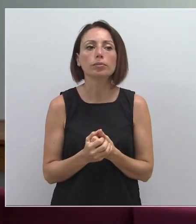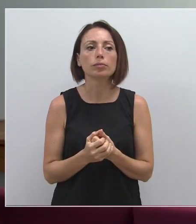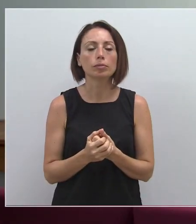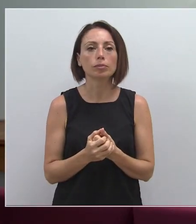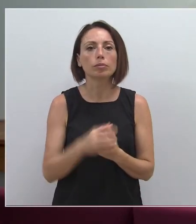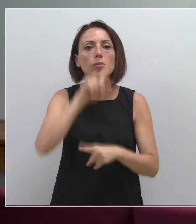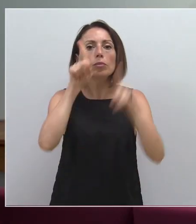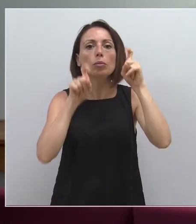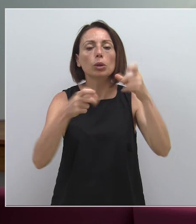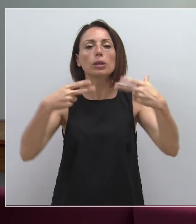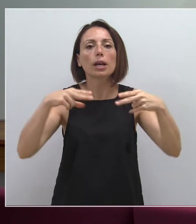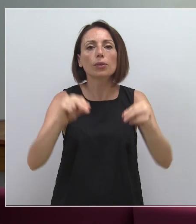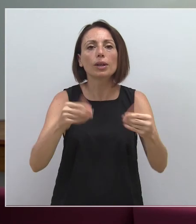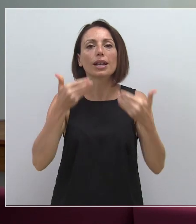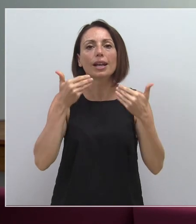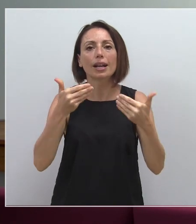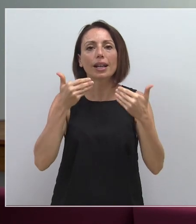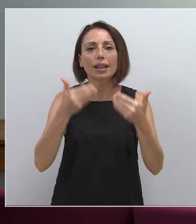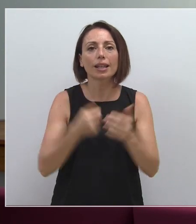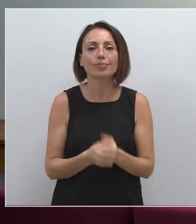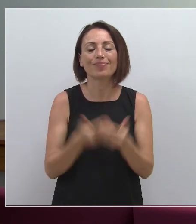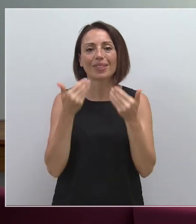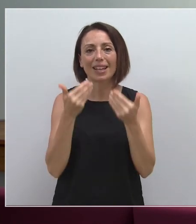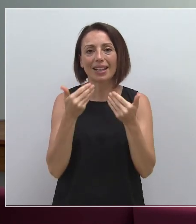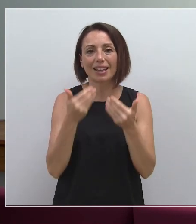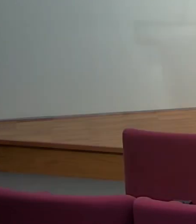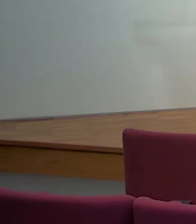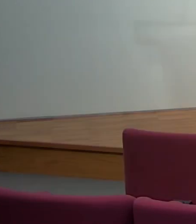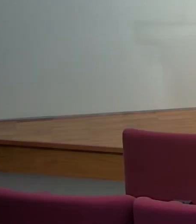hasta aquí las preguntas del día de hoy. Muchas gracias. Muchísimas gracias. Gracias.